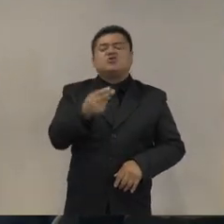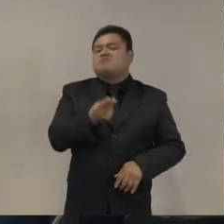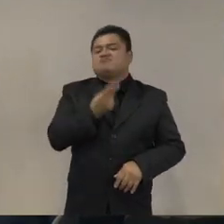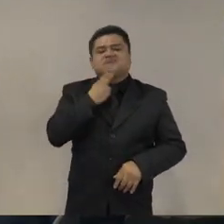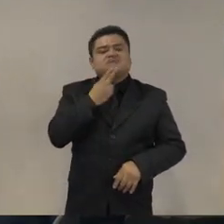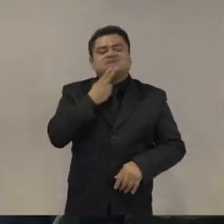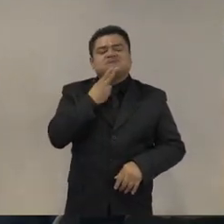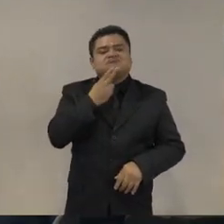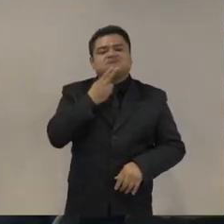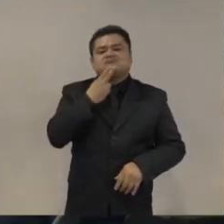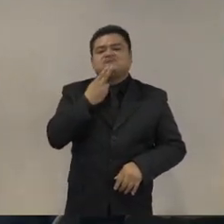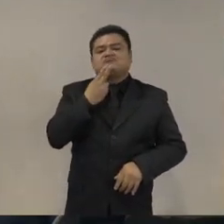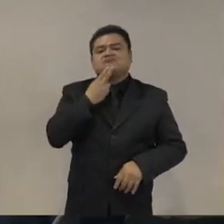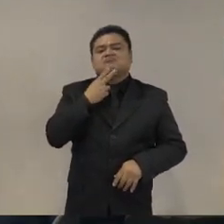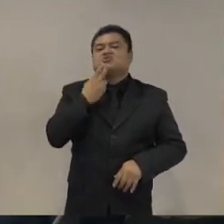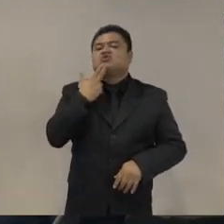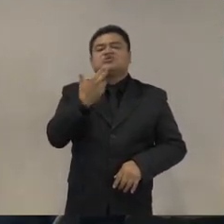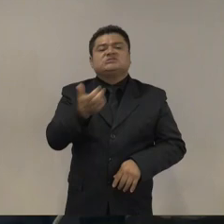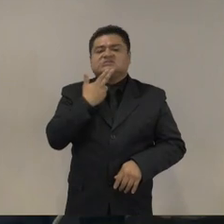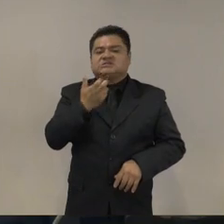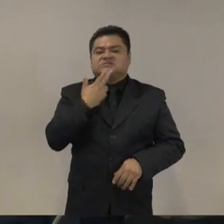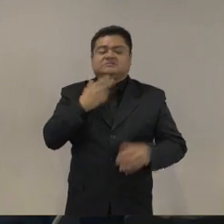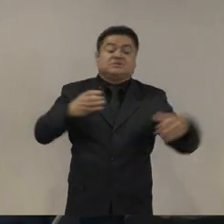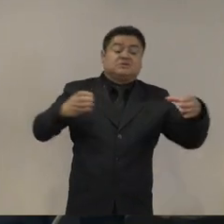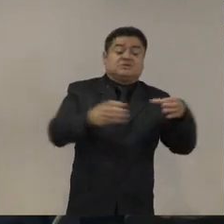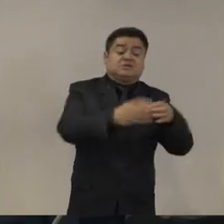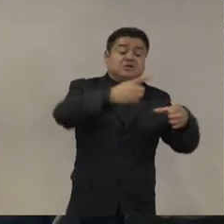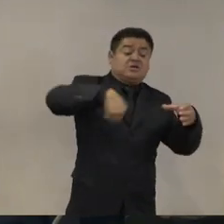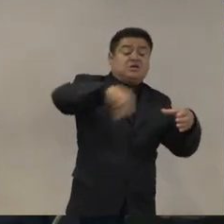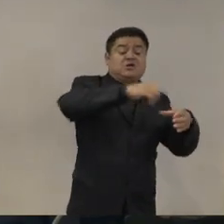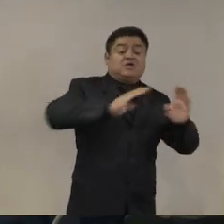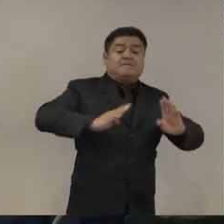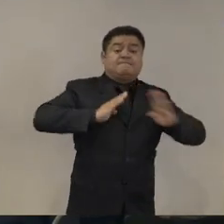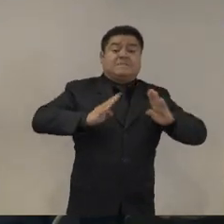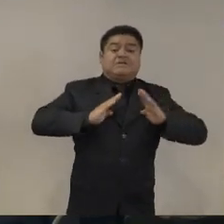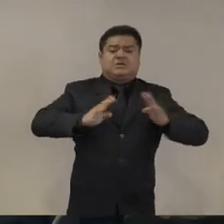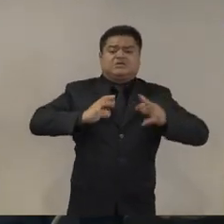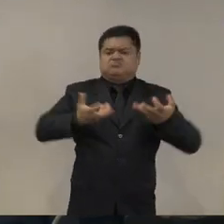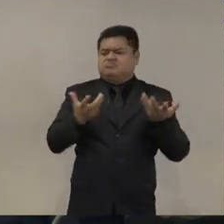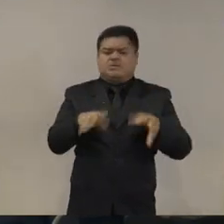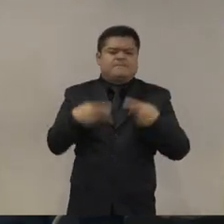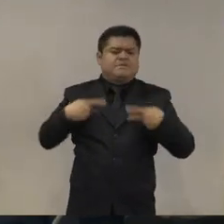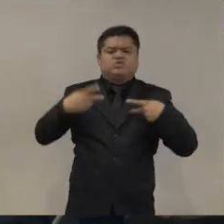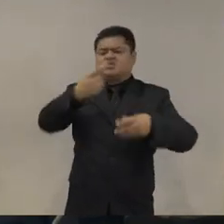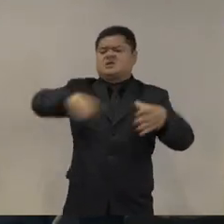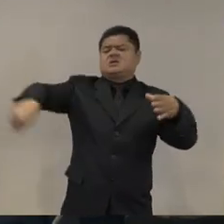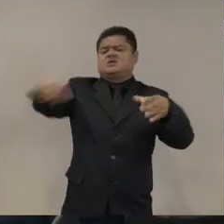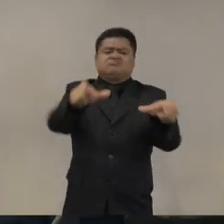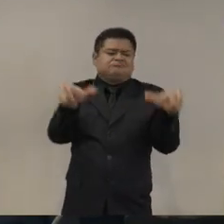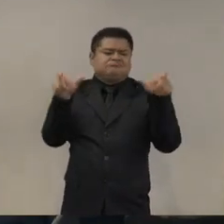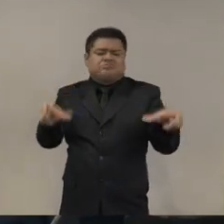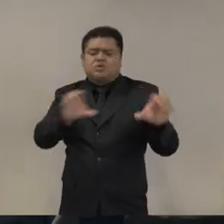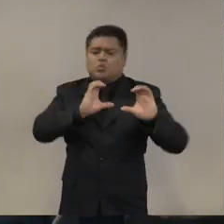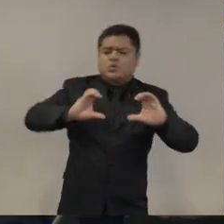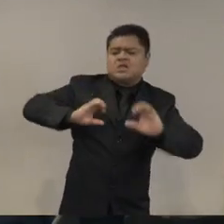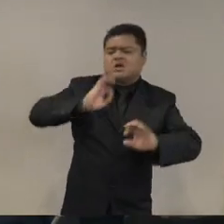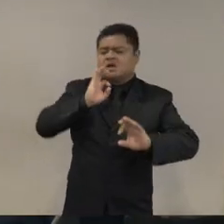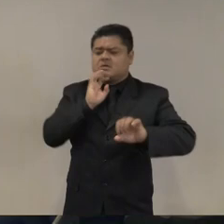apostado a los militares para resolver temas de seguridad que tienen que ver con una serie de causales